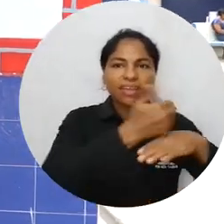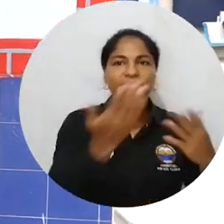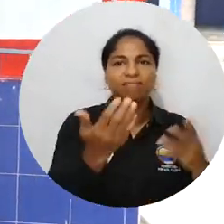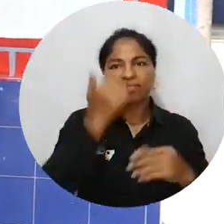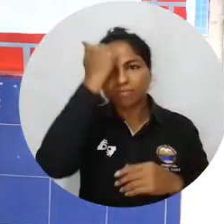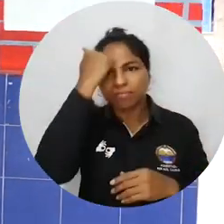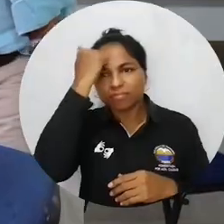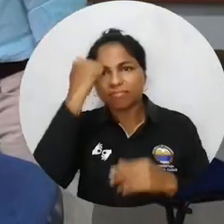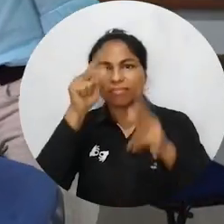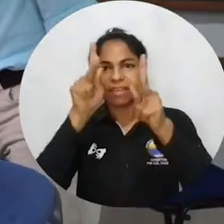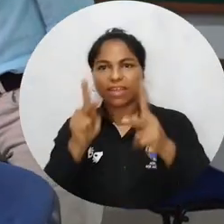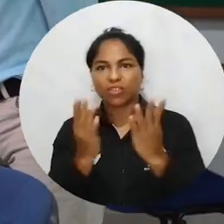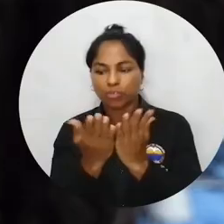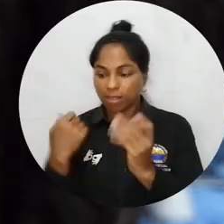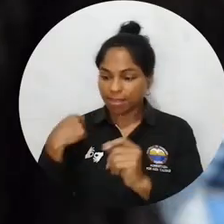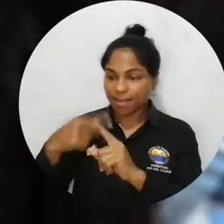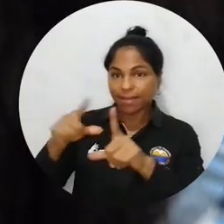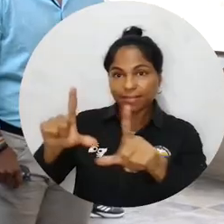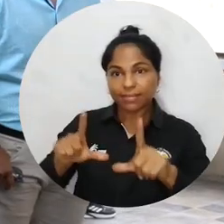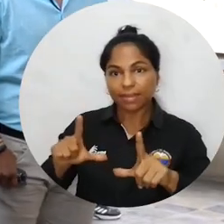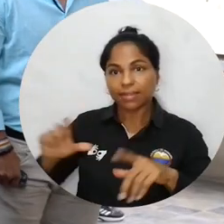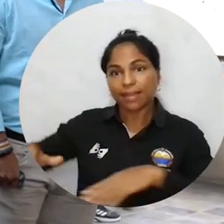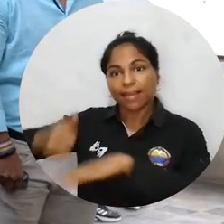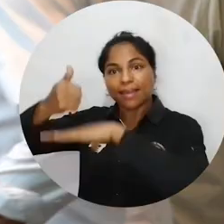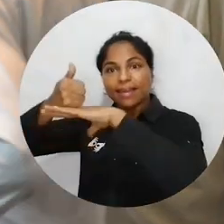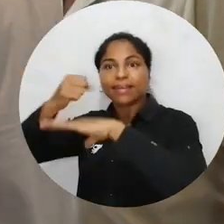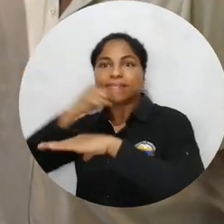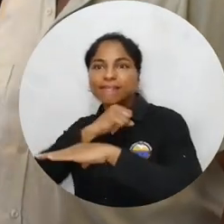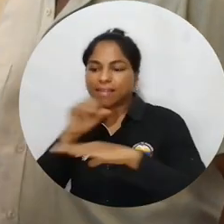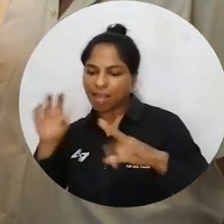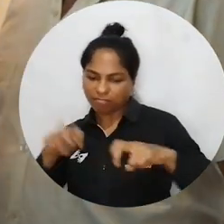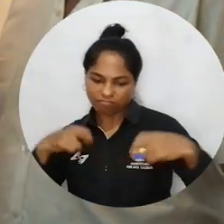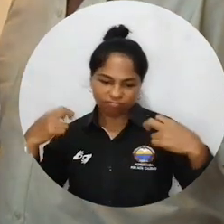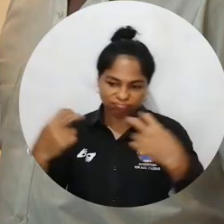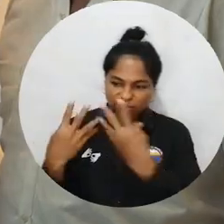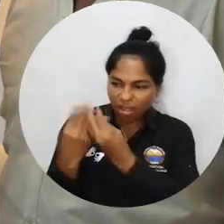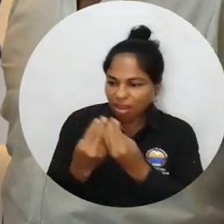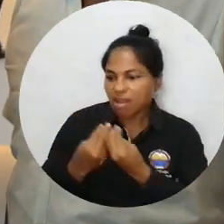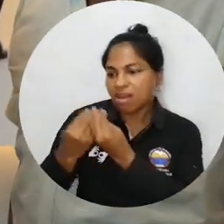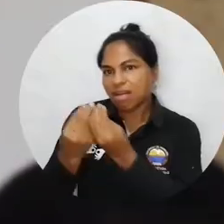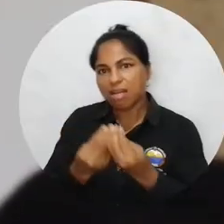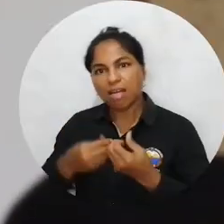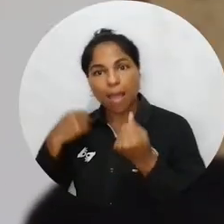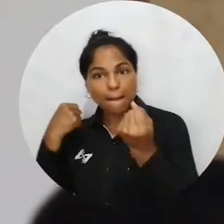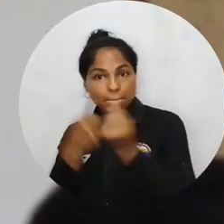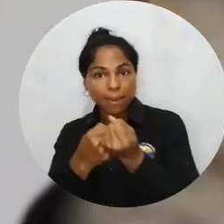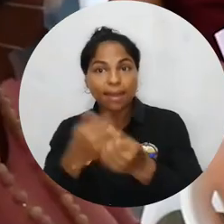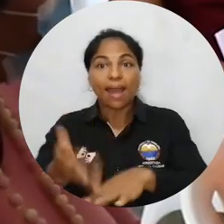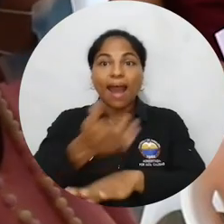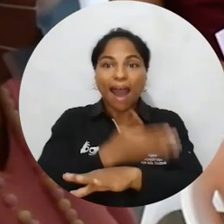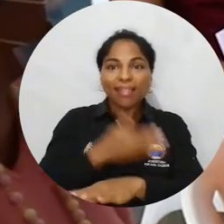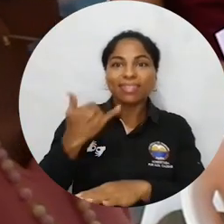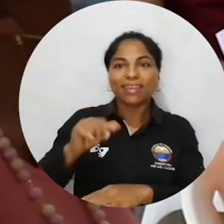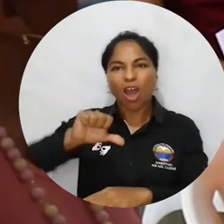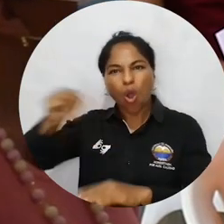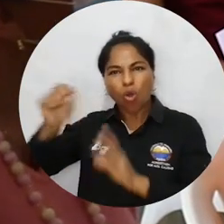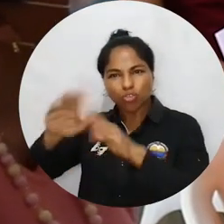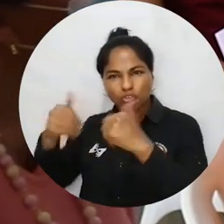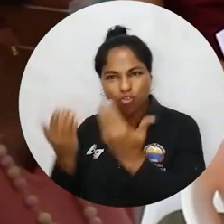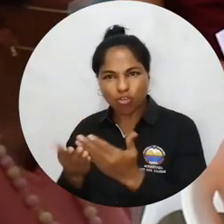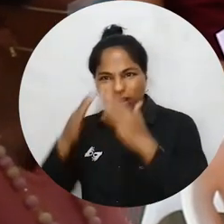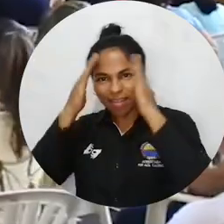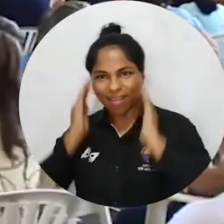rector de la institución, docentes, estudiantes y egresados, el doctor Vera trabajará por fortalecerla. Un trabajo que complementa el ya